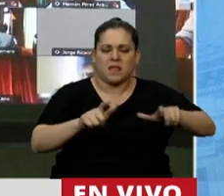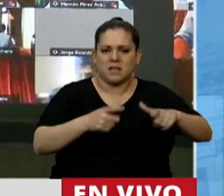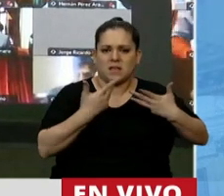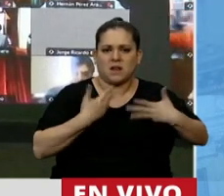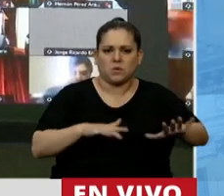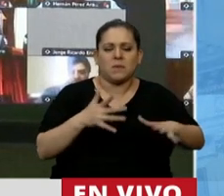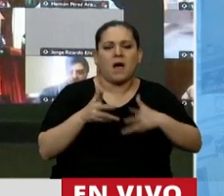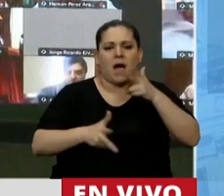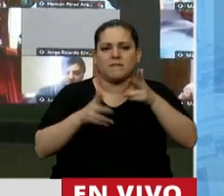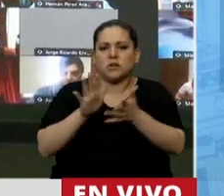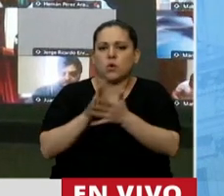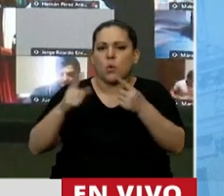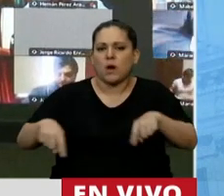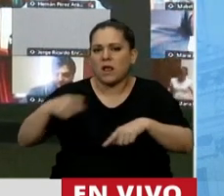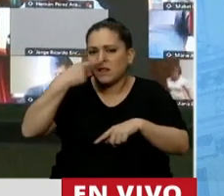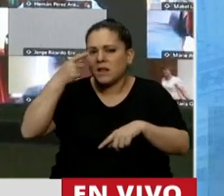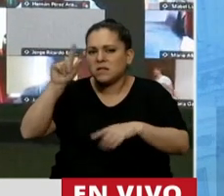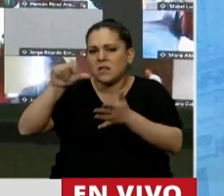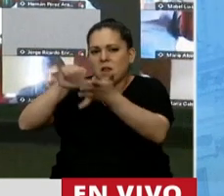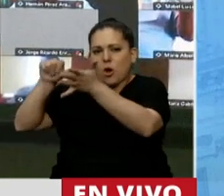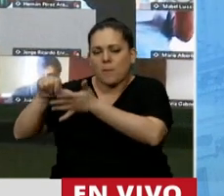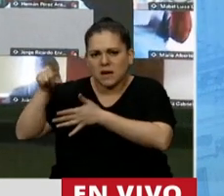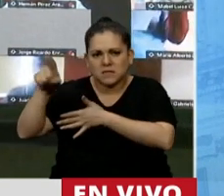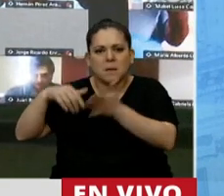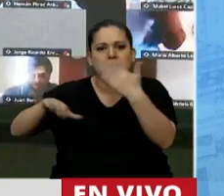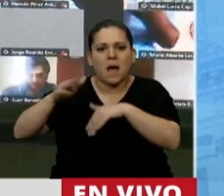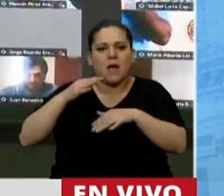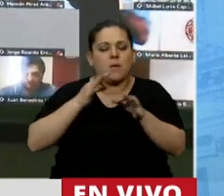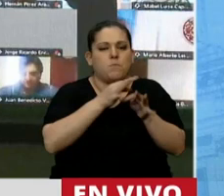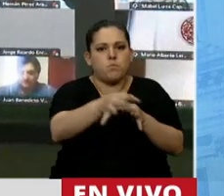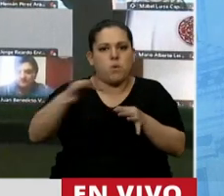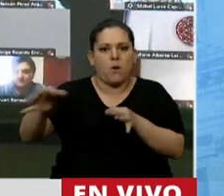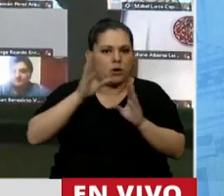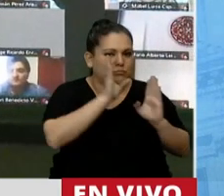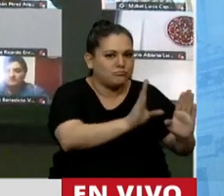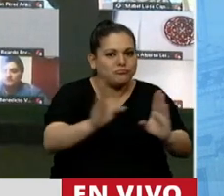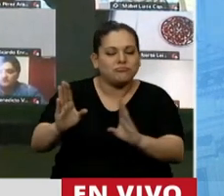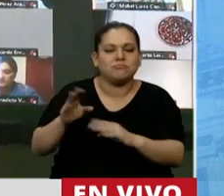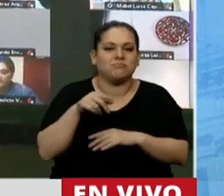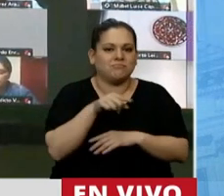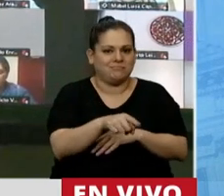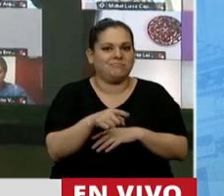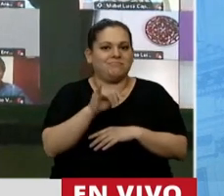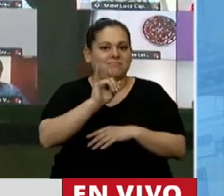Hablaba en defensa de los intereses de los países y sobre todo de los pueblos. Y también hablaba del